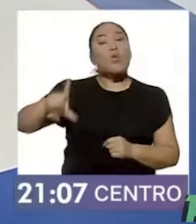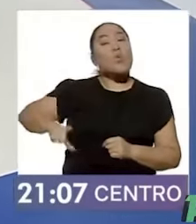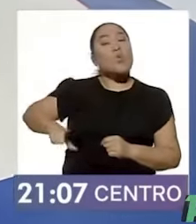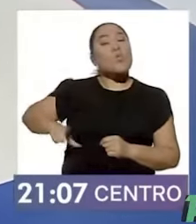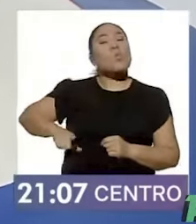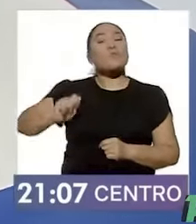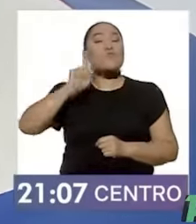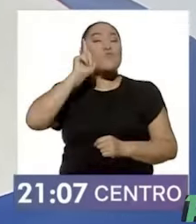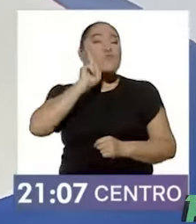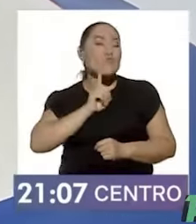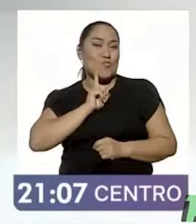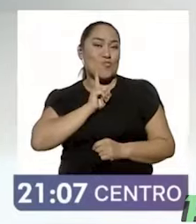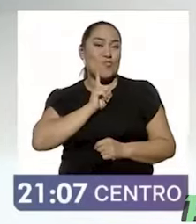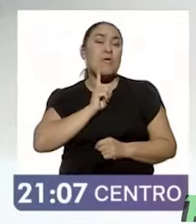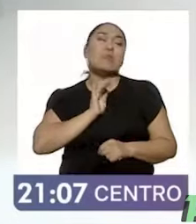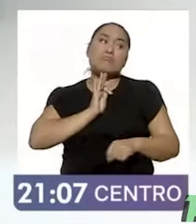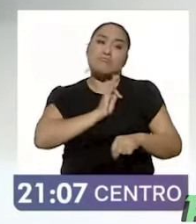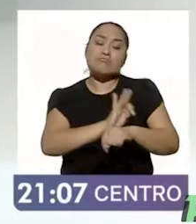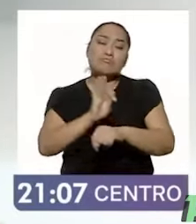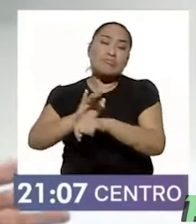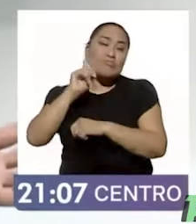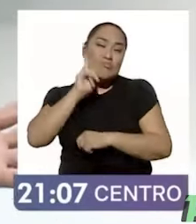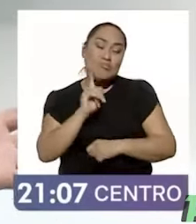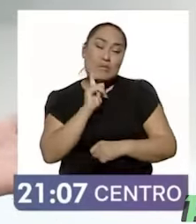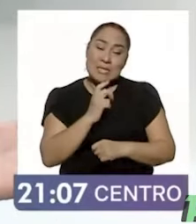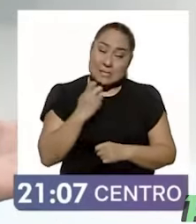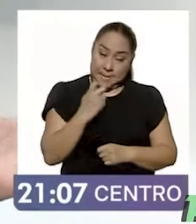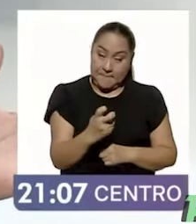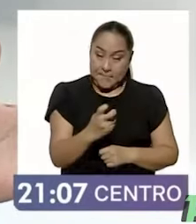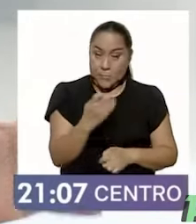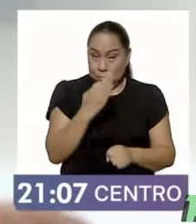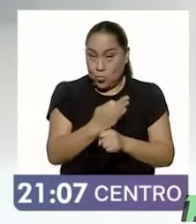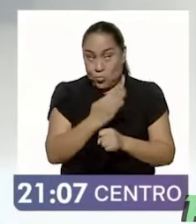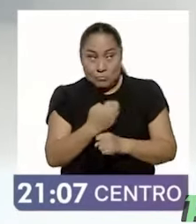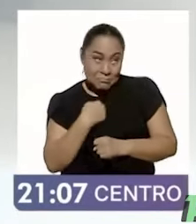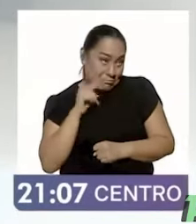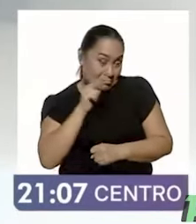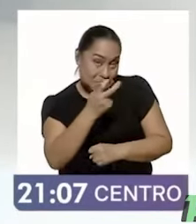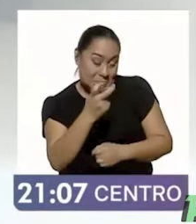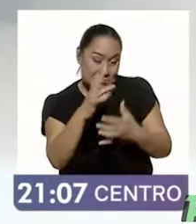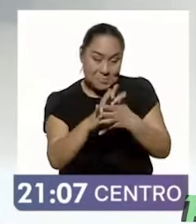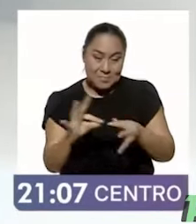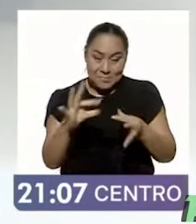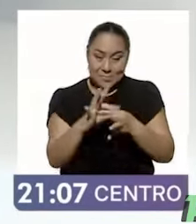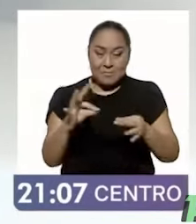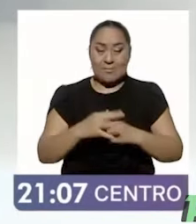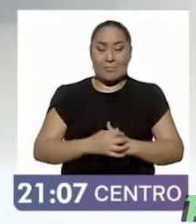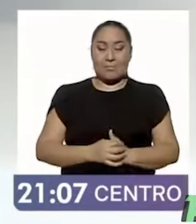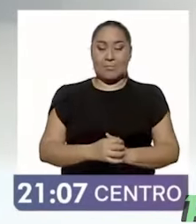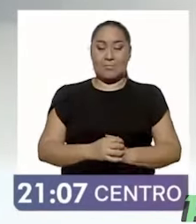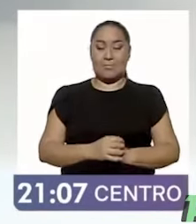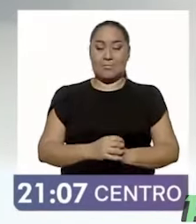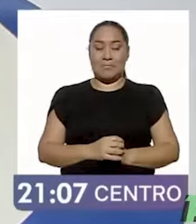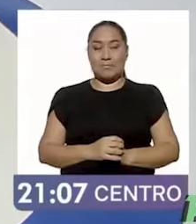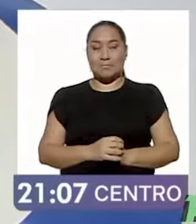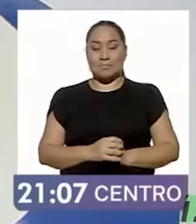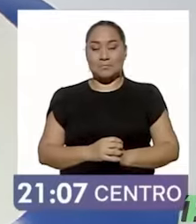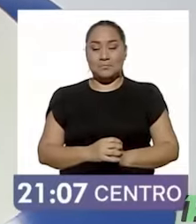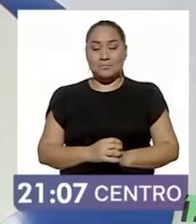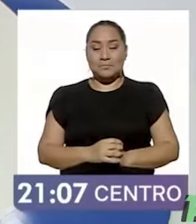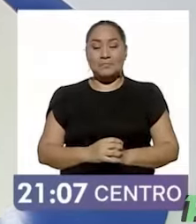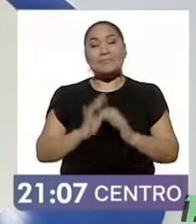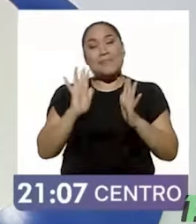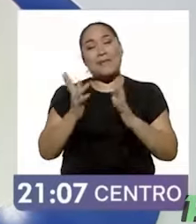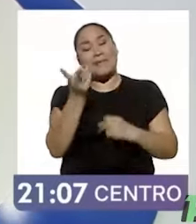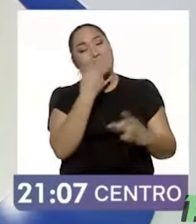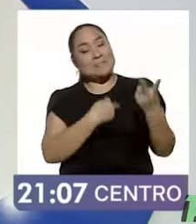necesariamente gobernar así. De esta manera como entiendo que sea planteado. No tengan esto, por favor. ¡Oh, no! ¡Nos